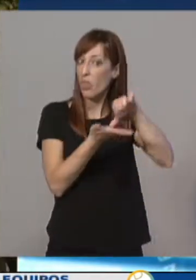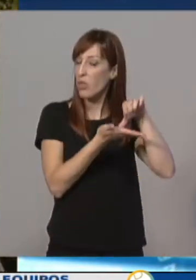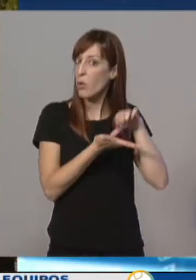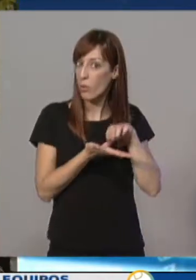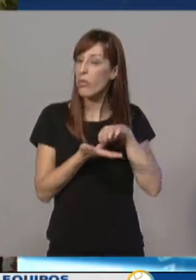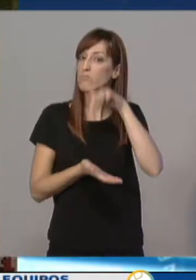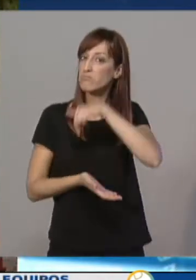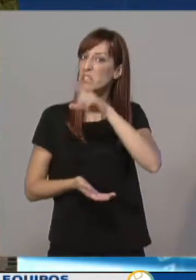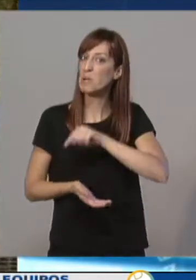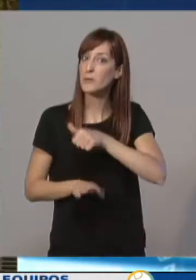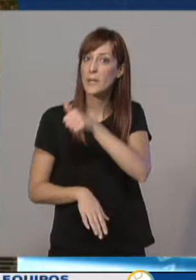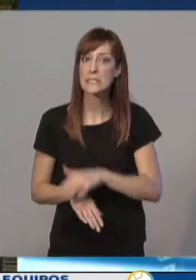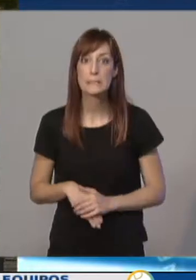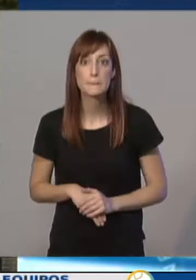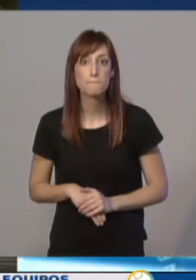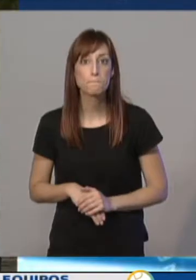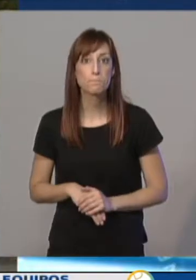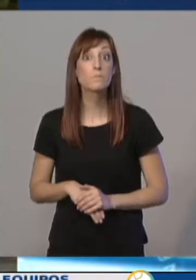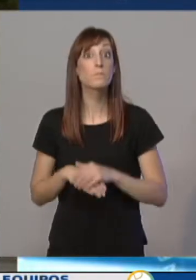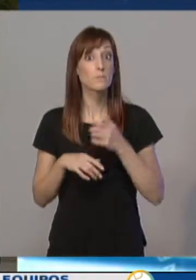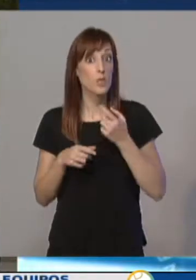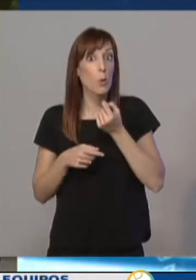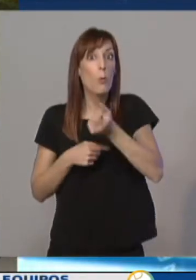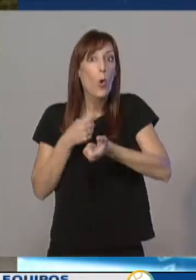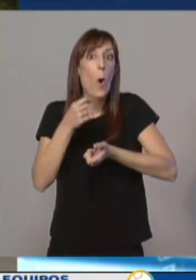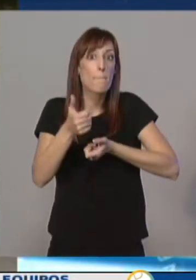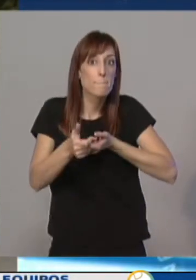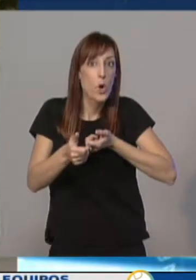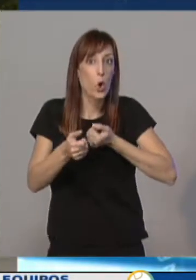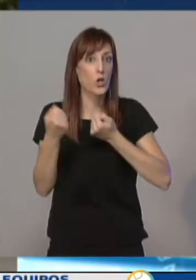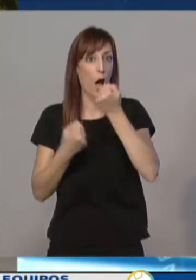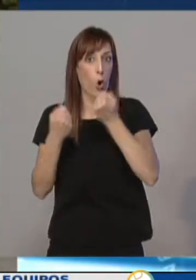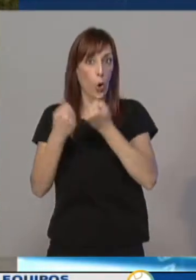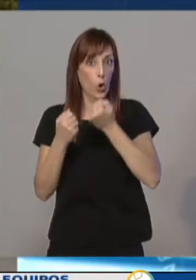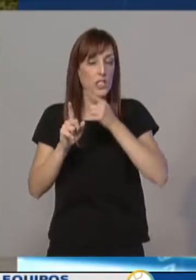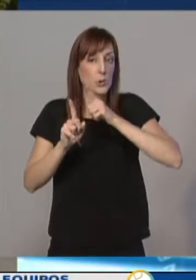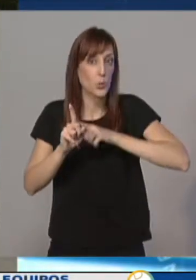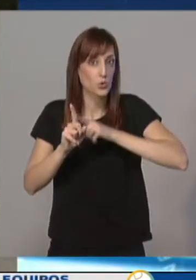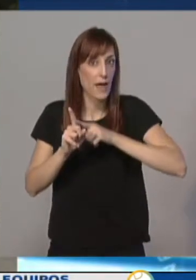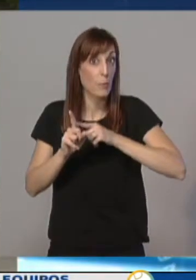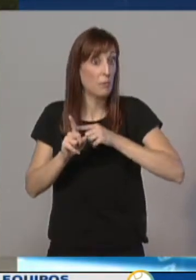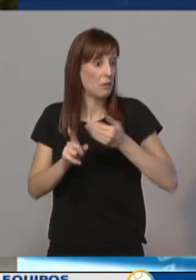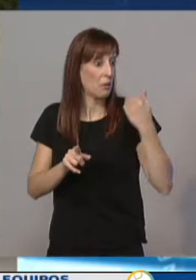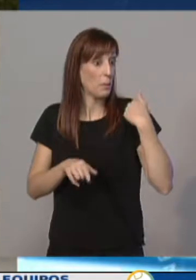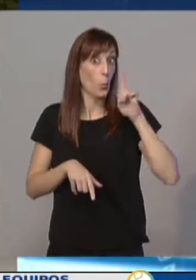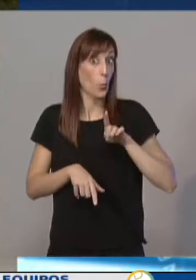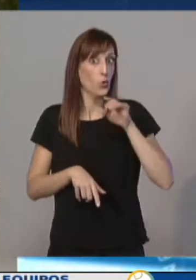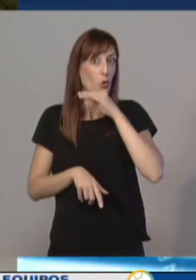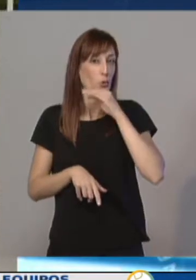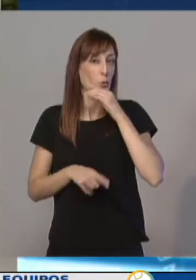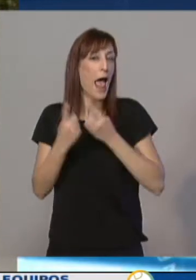Estos equipos y contenedores se van a poner de forma gradual, aunque algunos de ellos están ya siendo utilizados desde el pasado 1 de octubre.